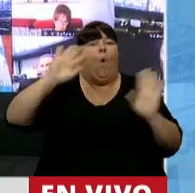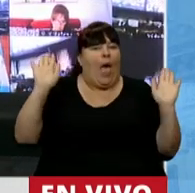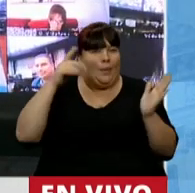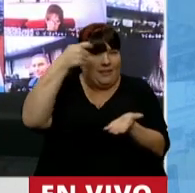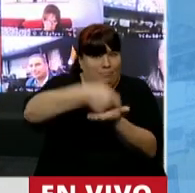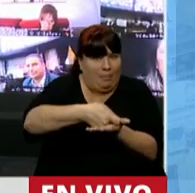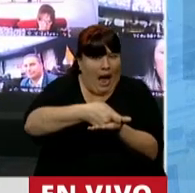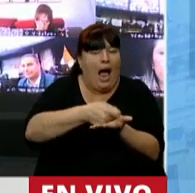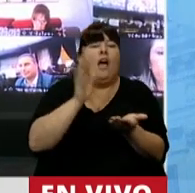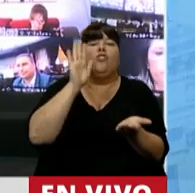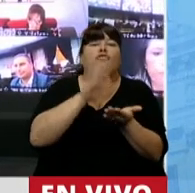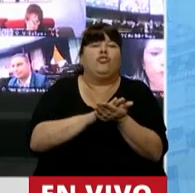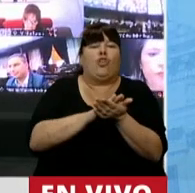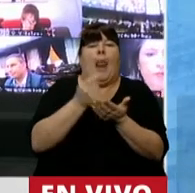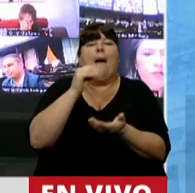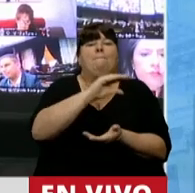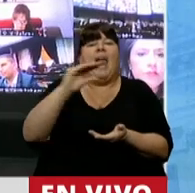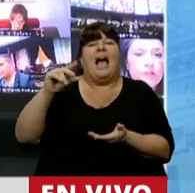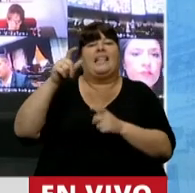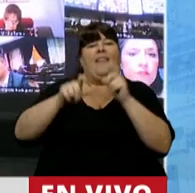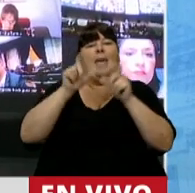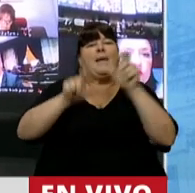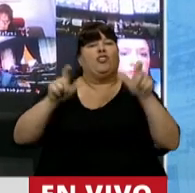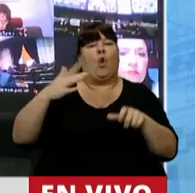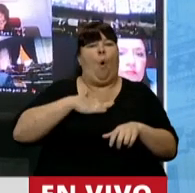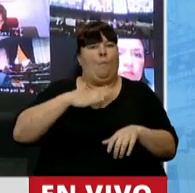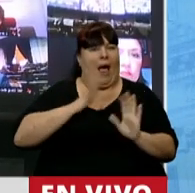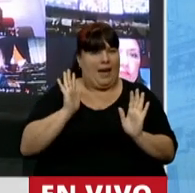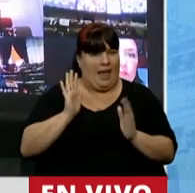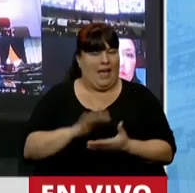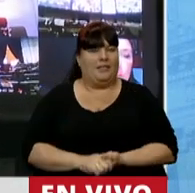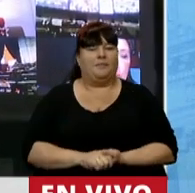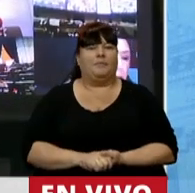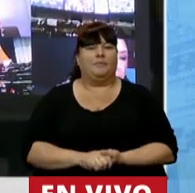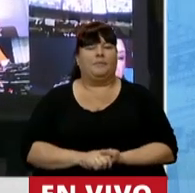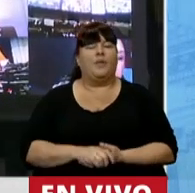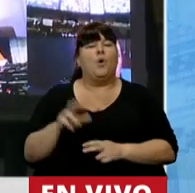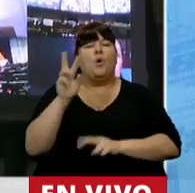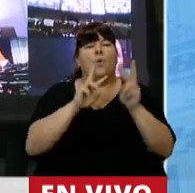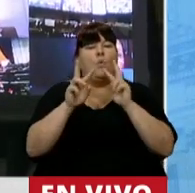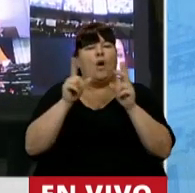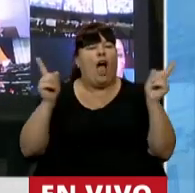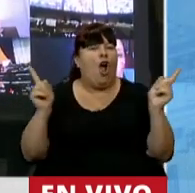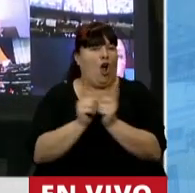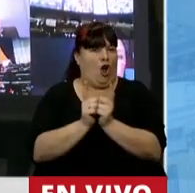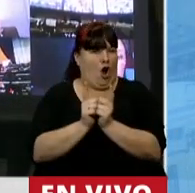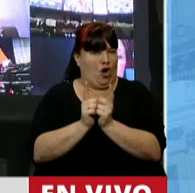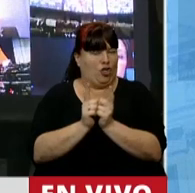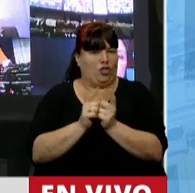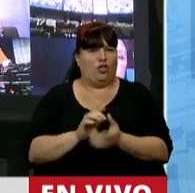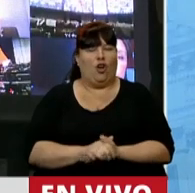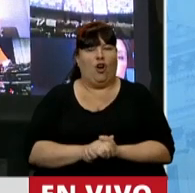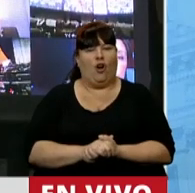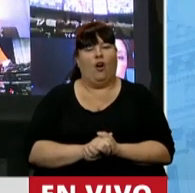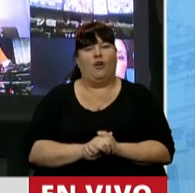vez vinculado a los patrimonios de las personas humanas. Es decir, con un intento de sintetizar en